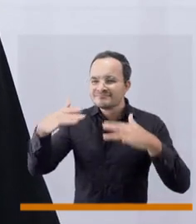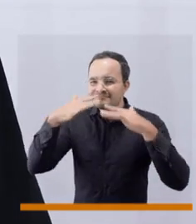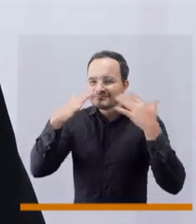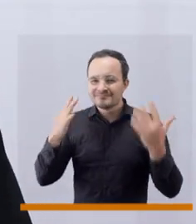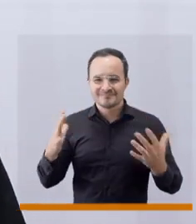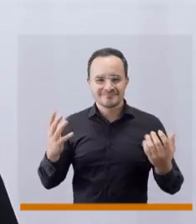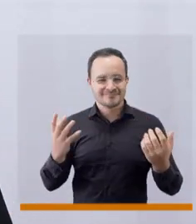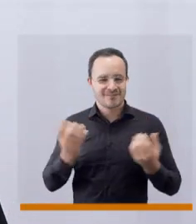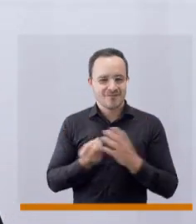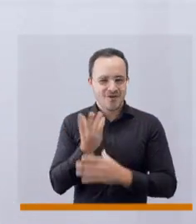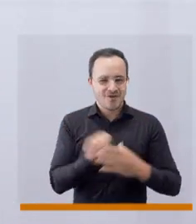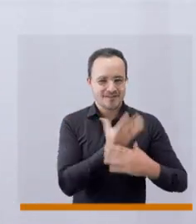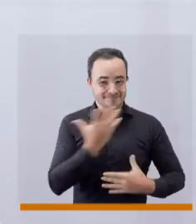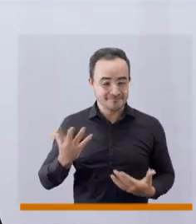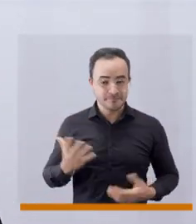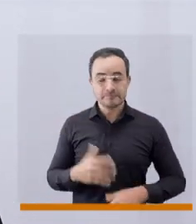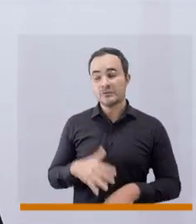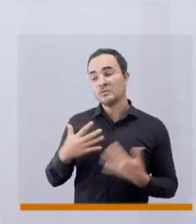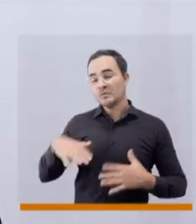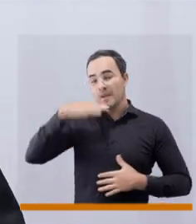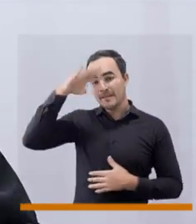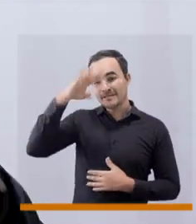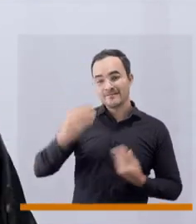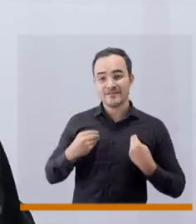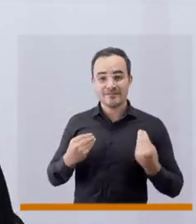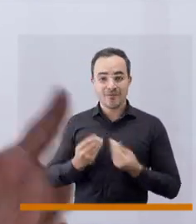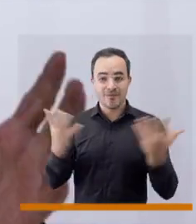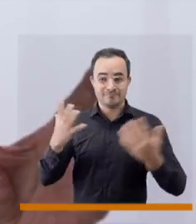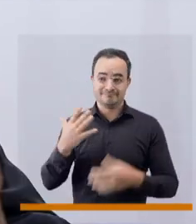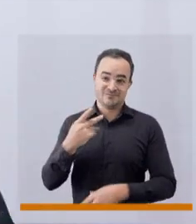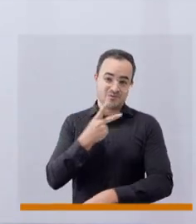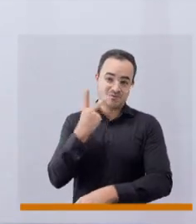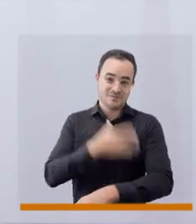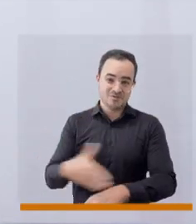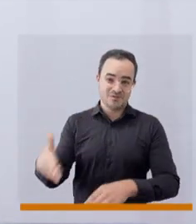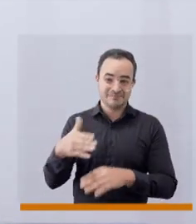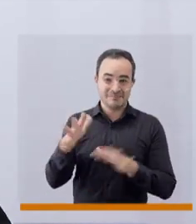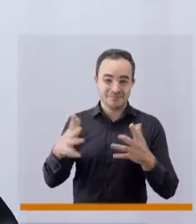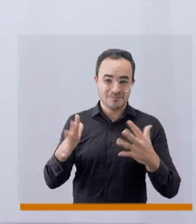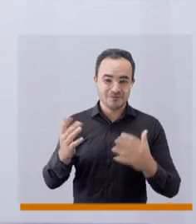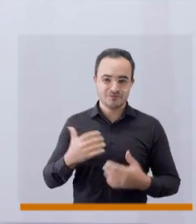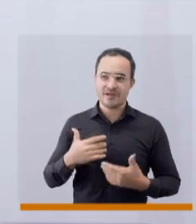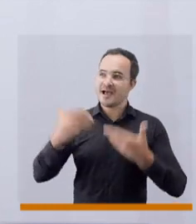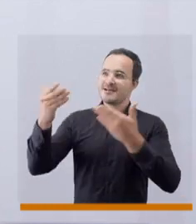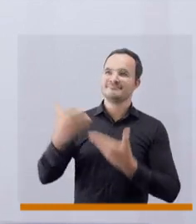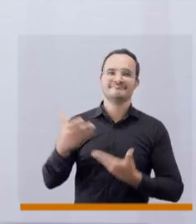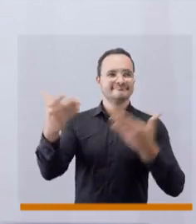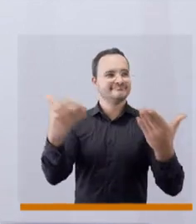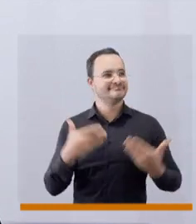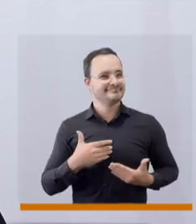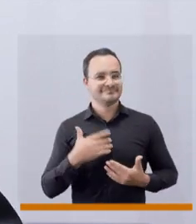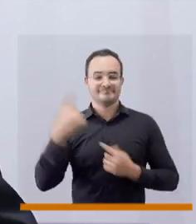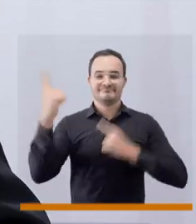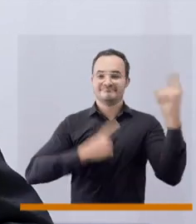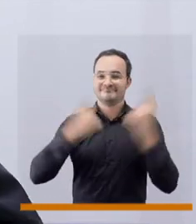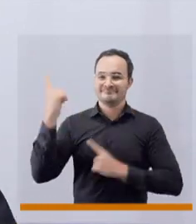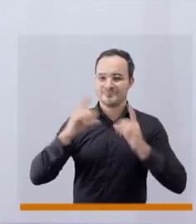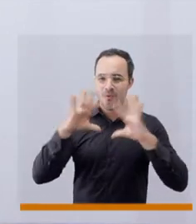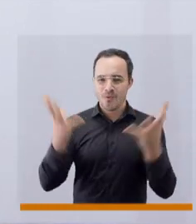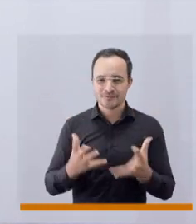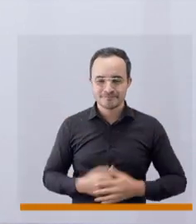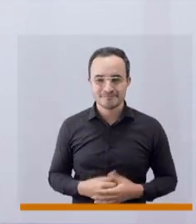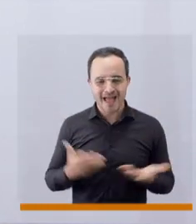flores de San Cristóbal pero también a más de dos millones y medio de habitantes de Medellín como los